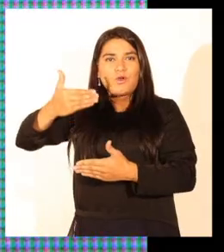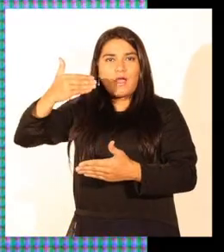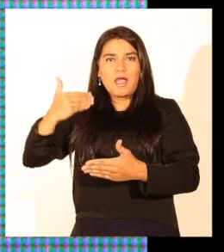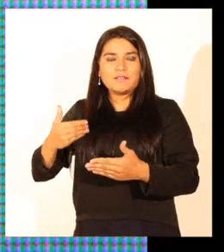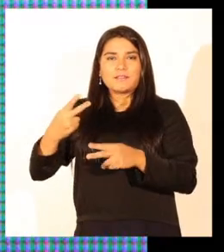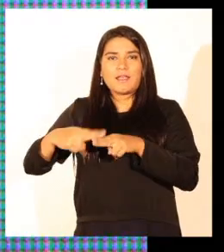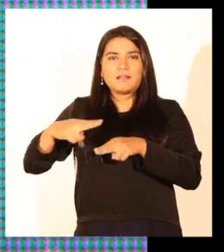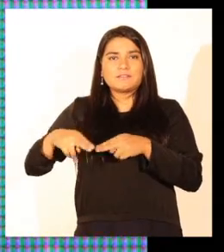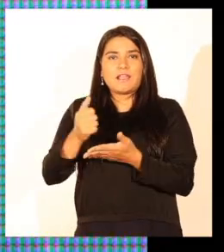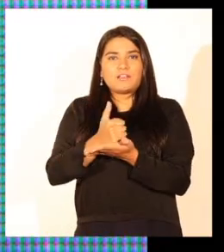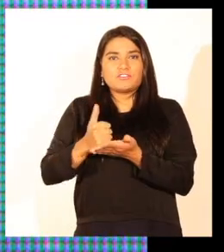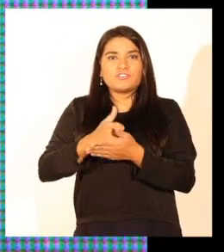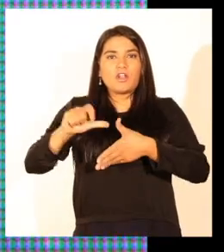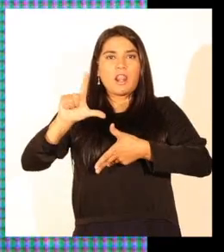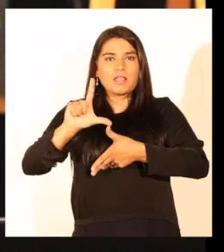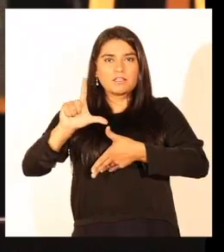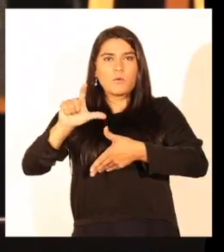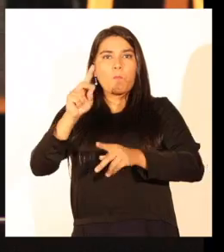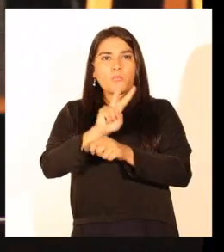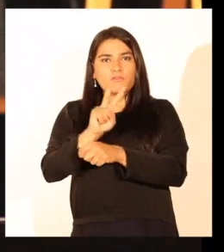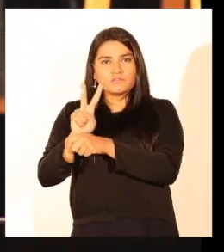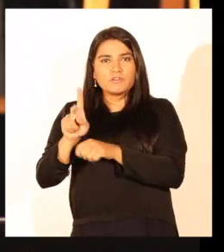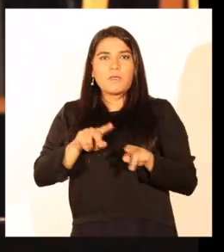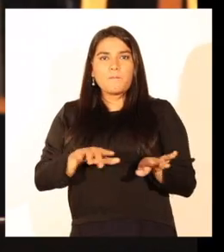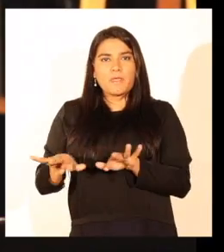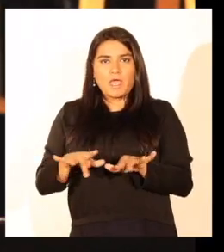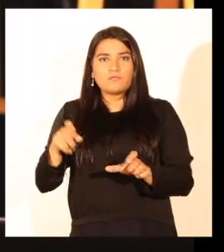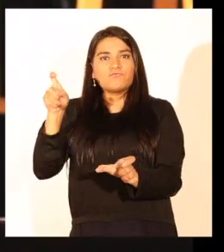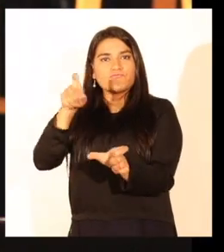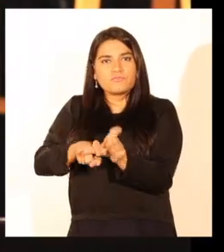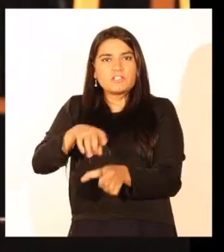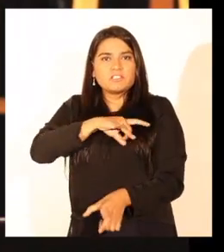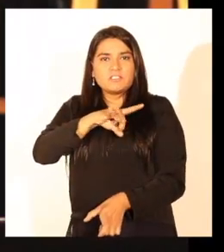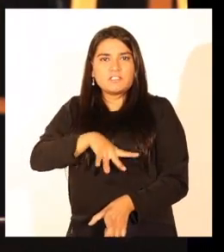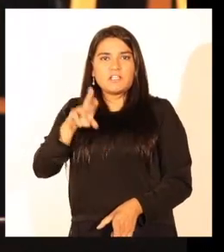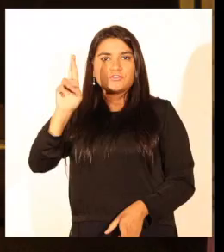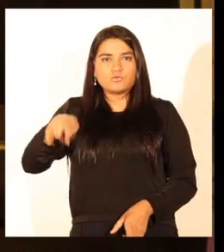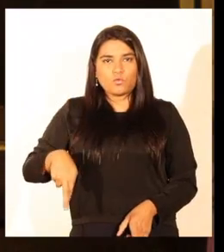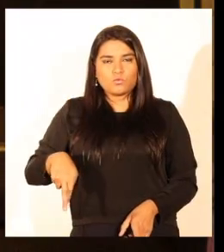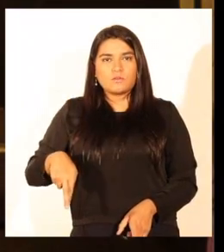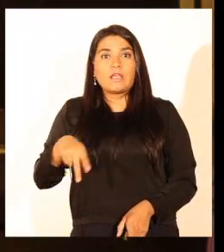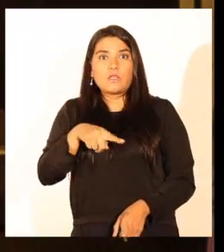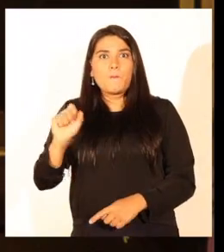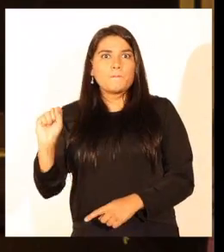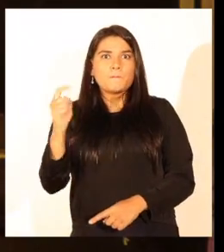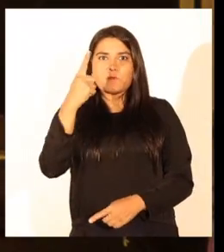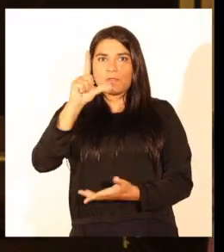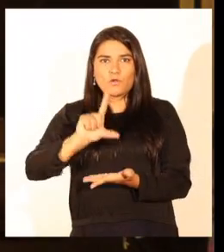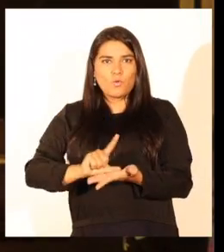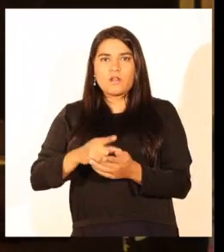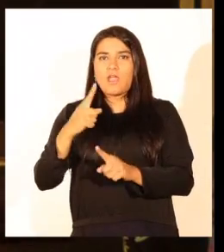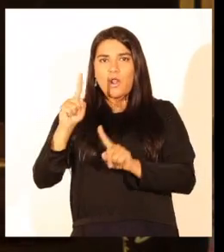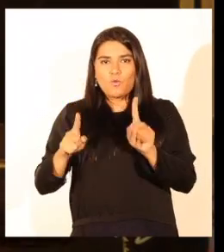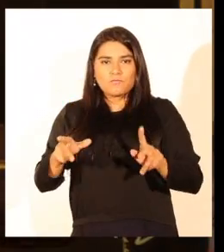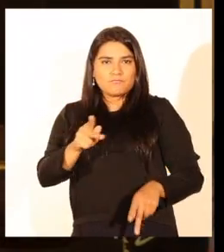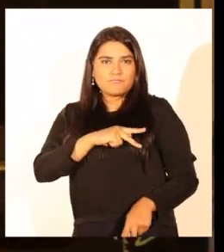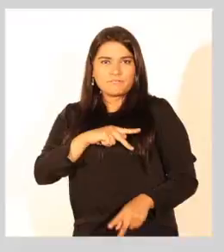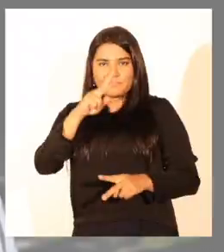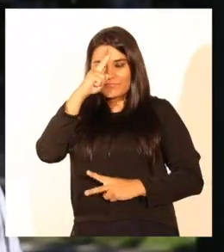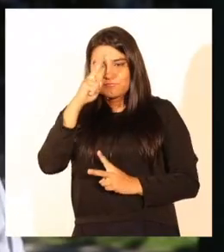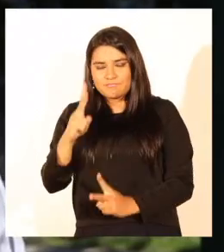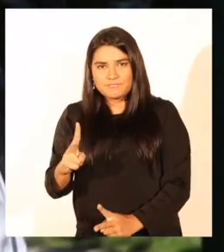por la Asociación Latinoamericana de Profesores de Piano, filial Chile y Zona Sur, con primeros lugares y menciones